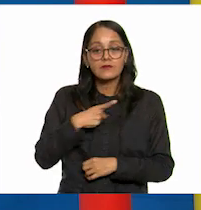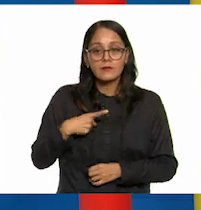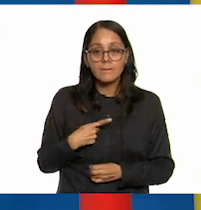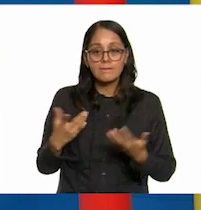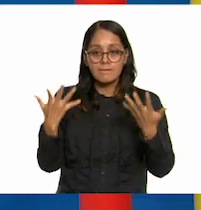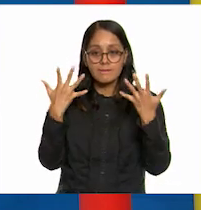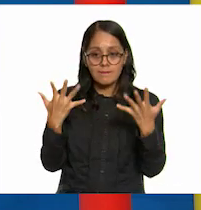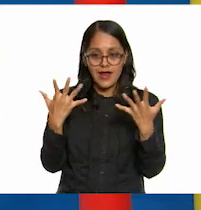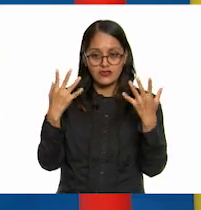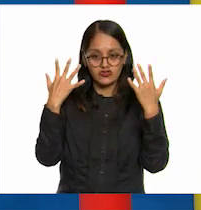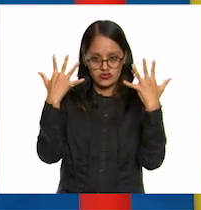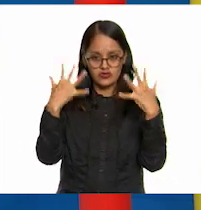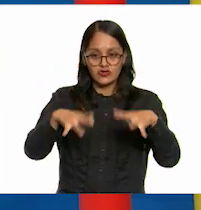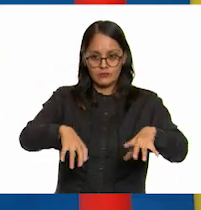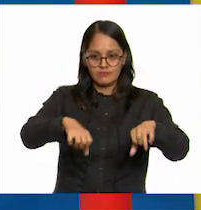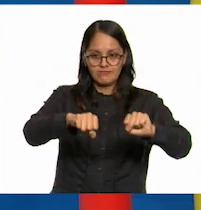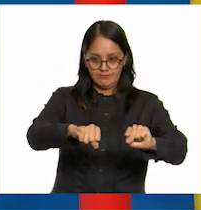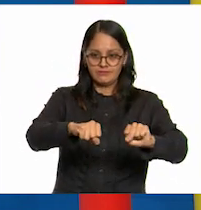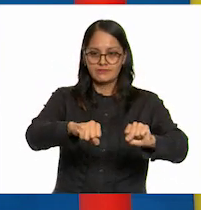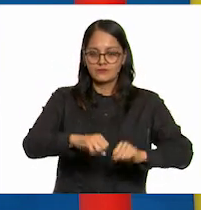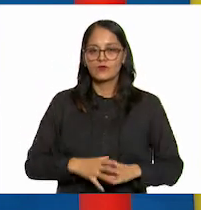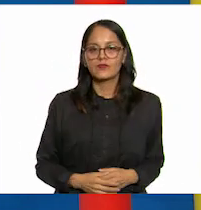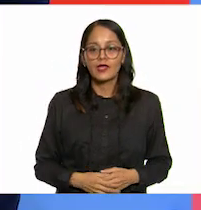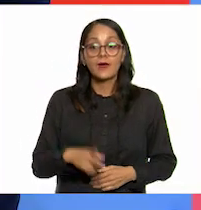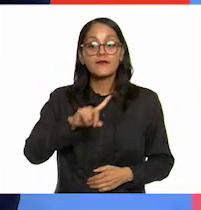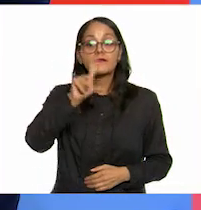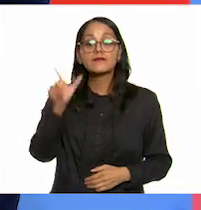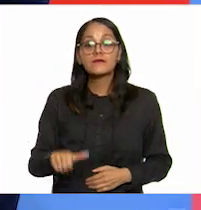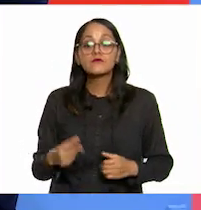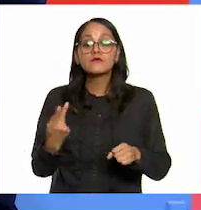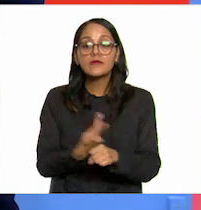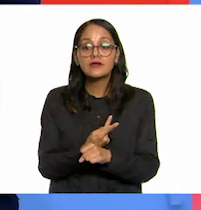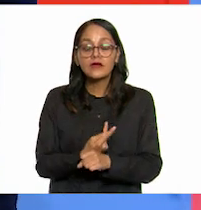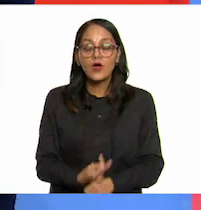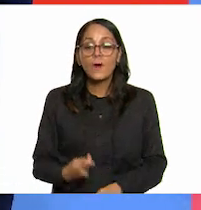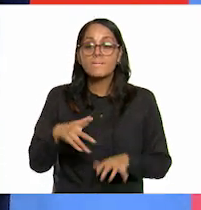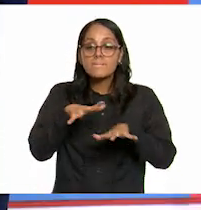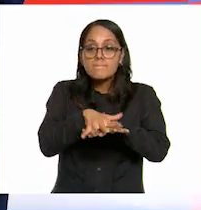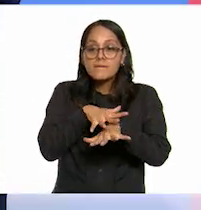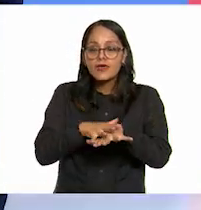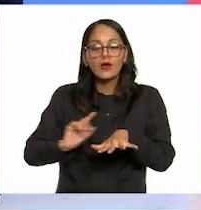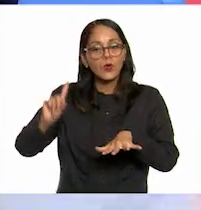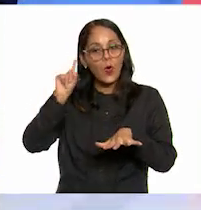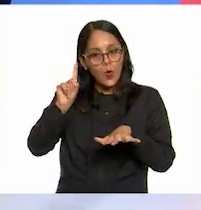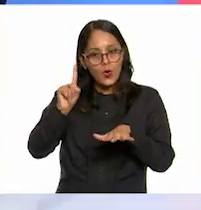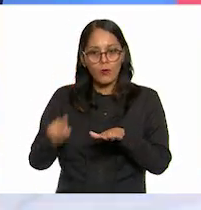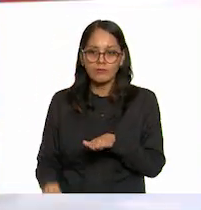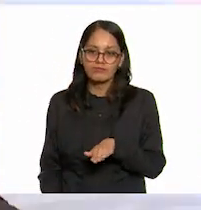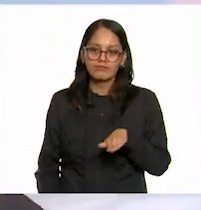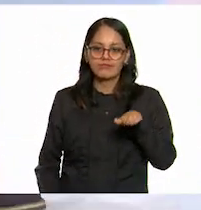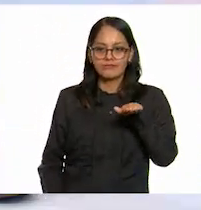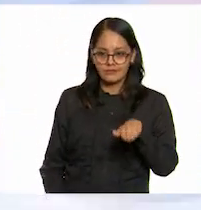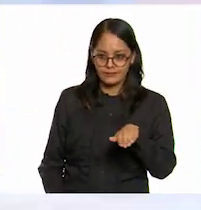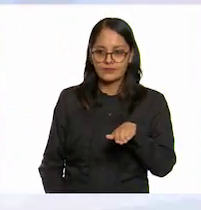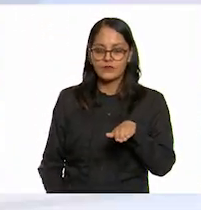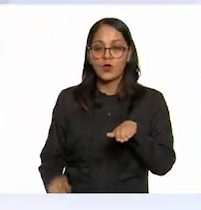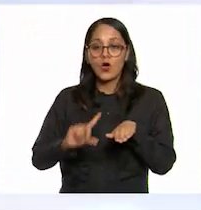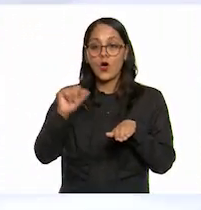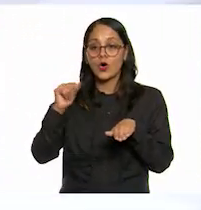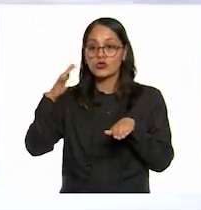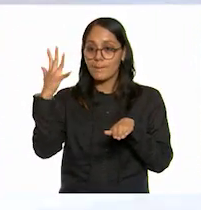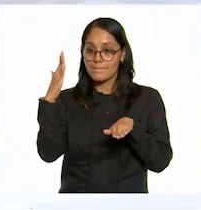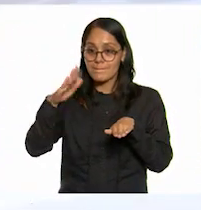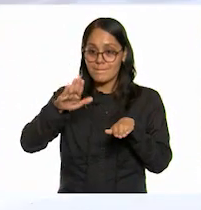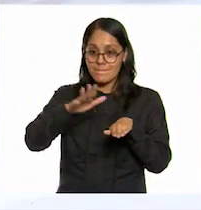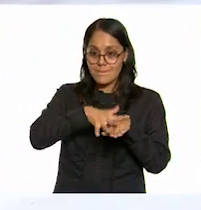las dos manos en el manubrio pero luego solo hay que subir un pie en el patín muy bien y con el otro pie